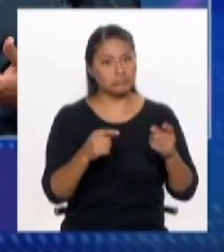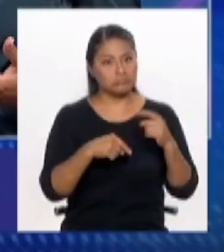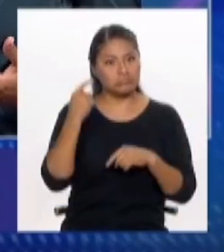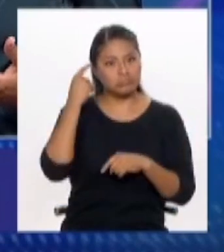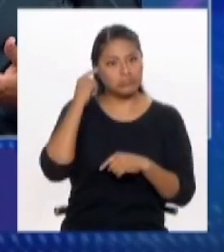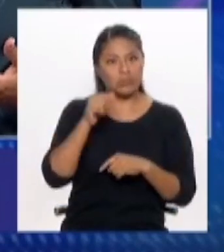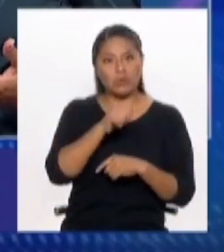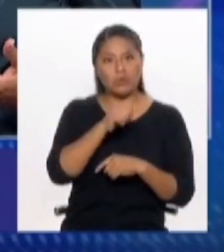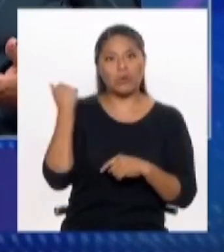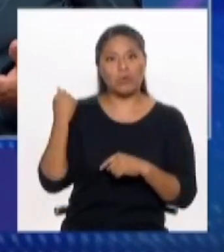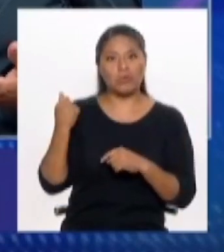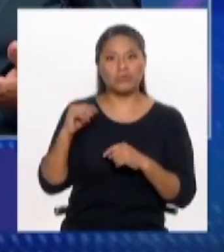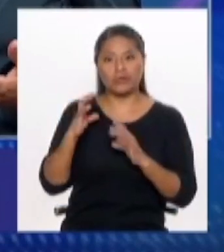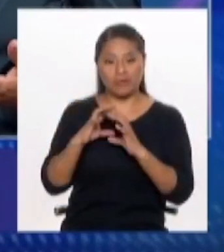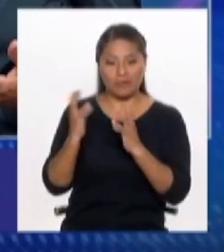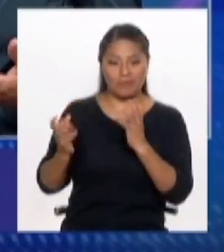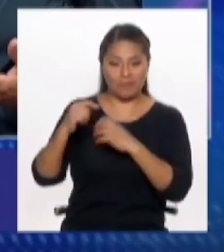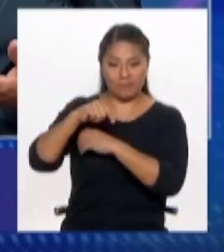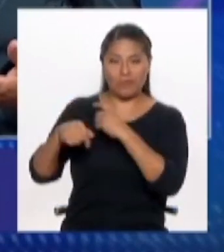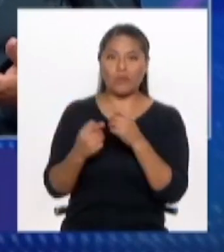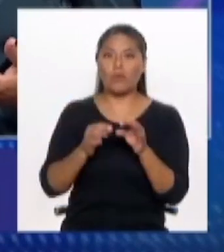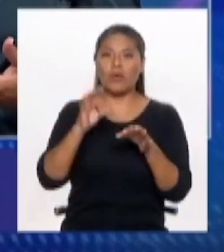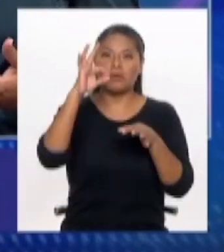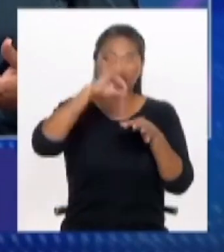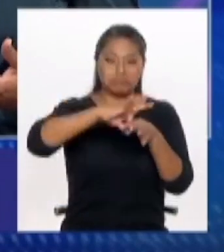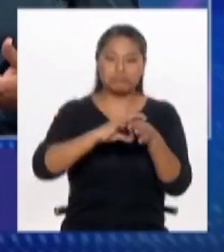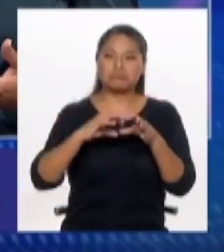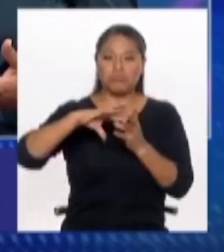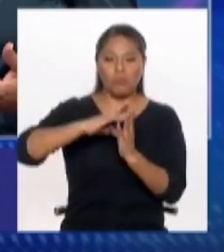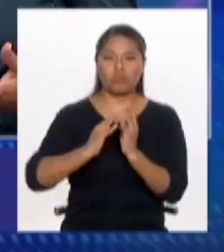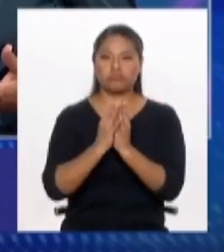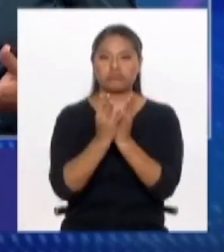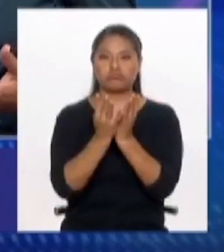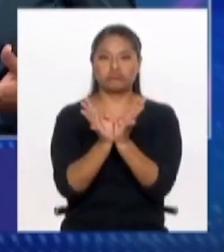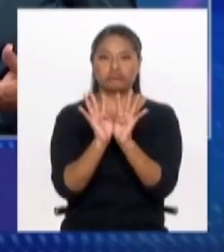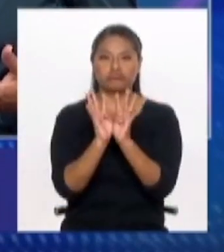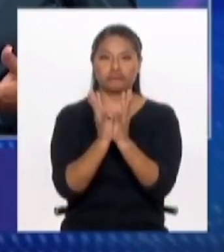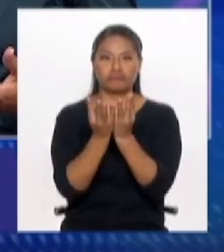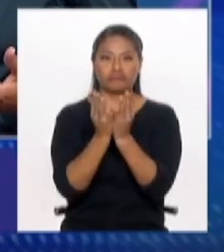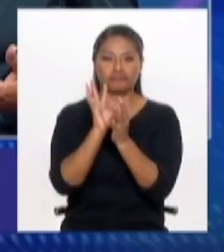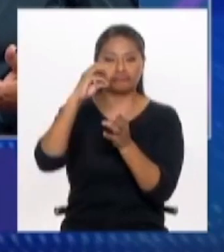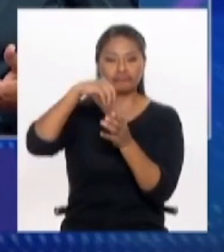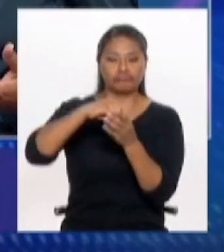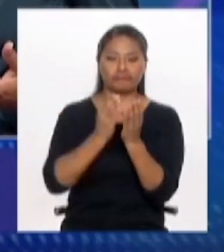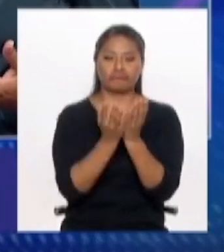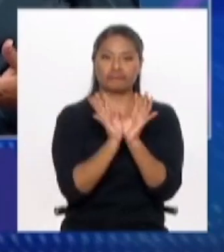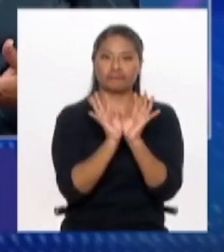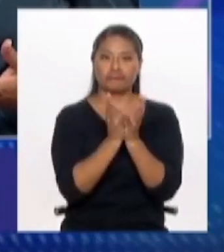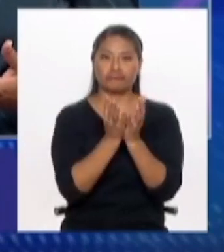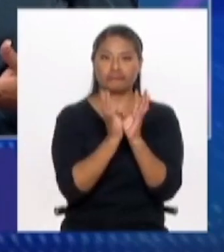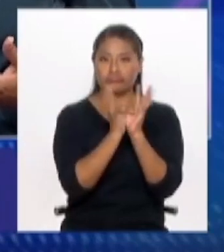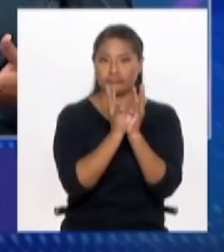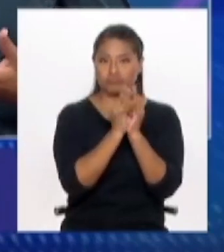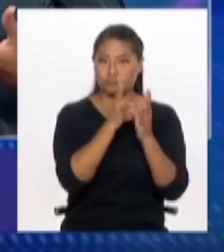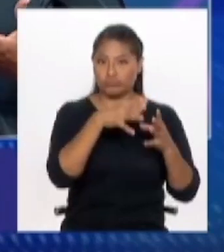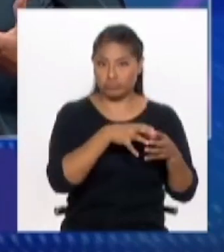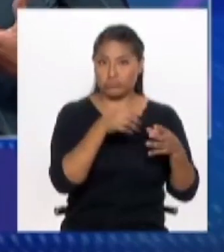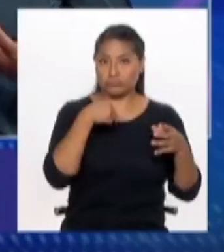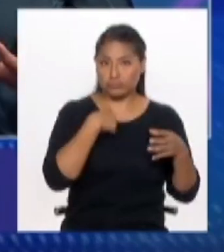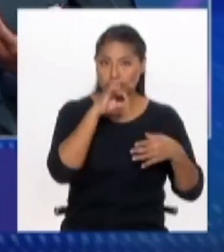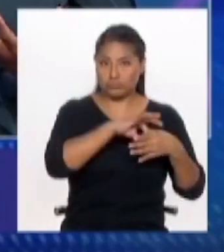en estos países nórdicos, queremos cultivar nuestras propias lechugas y se convierte en bioguerto. Pero es un, digamos, un consenso.